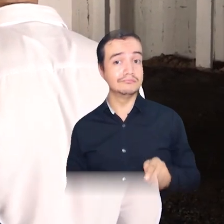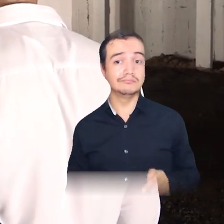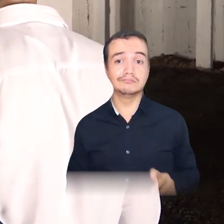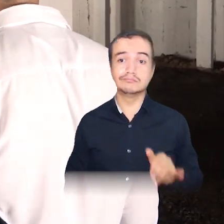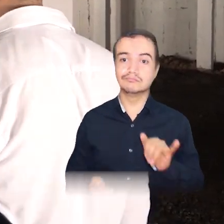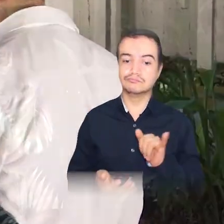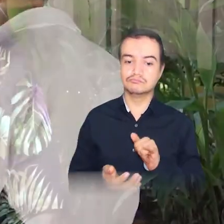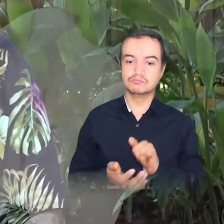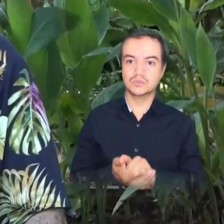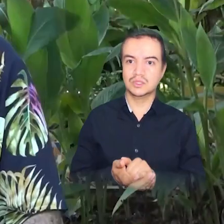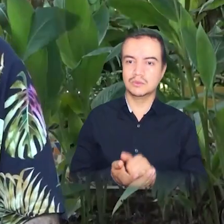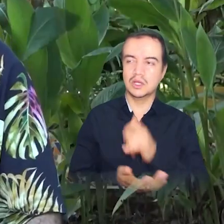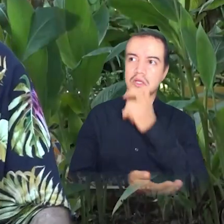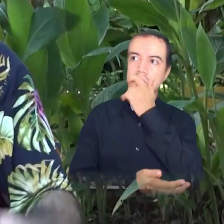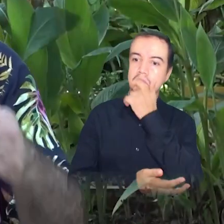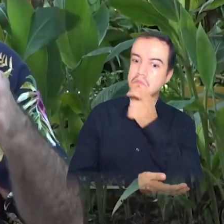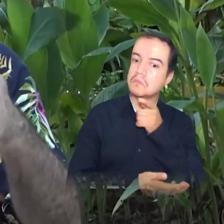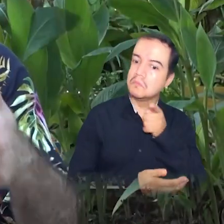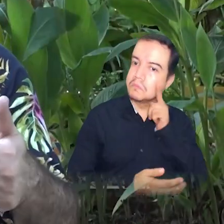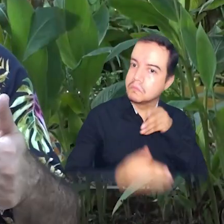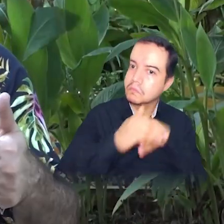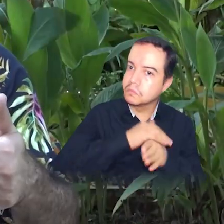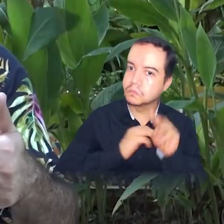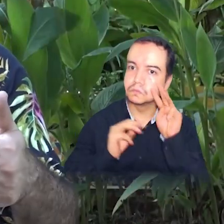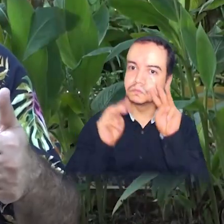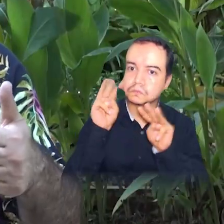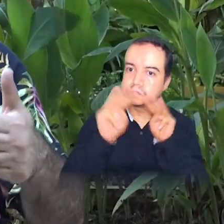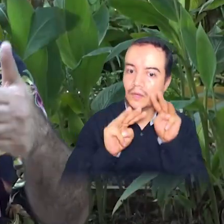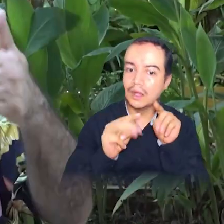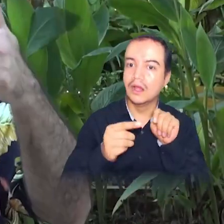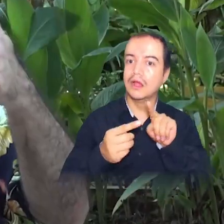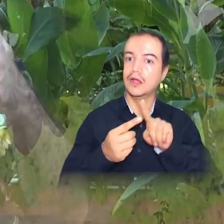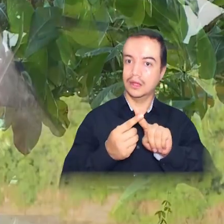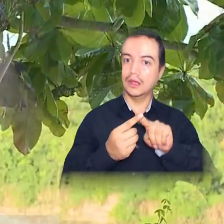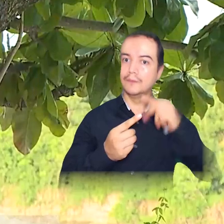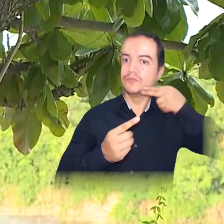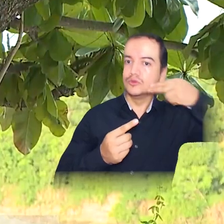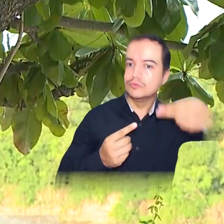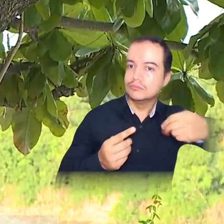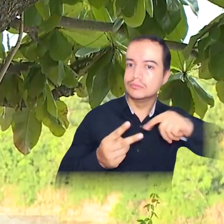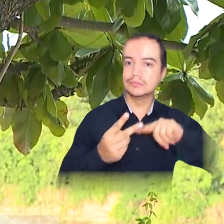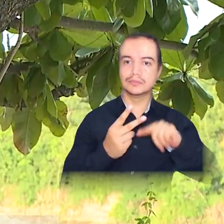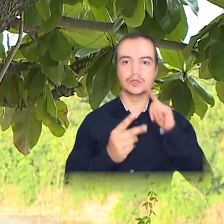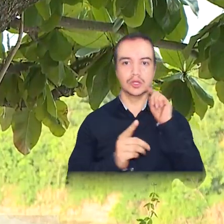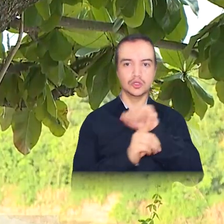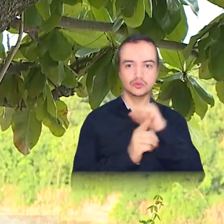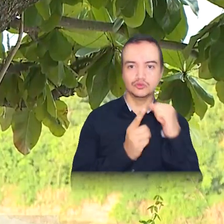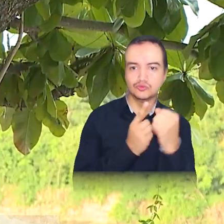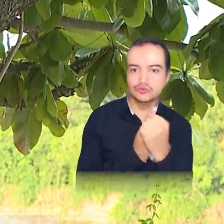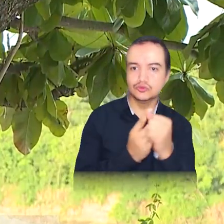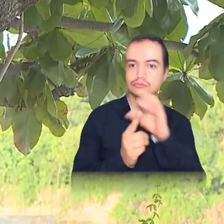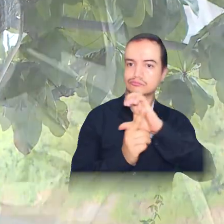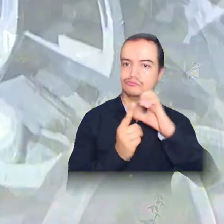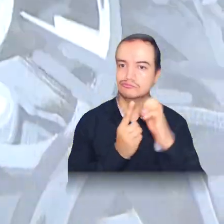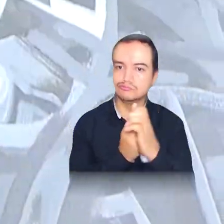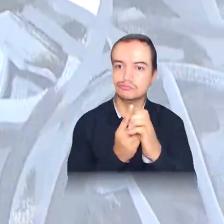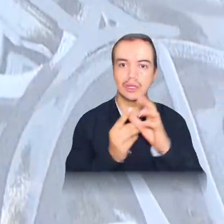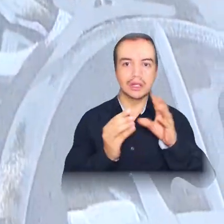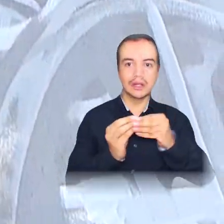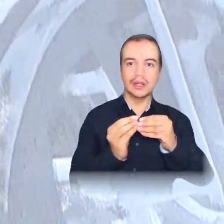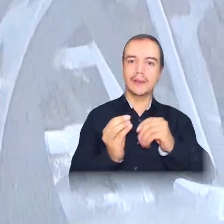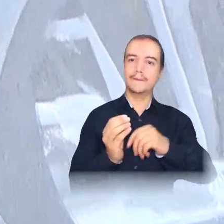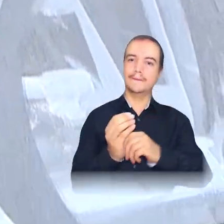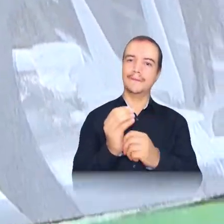Y en ese caso, pues, estaríamos contemplando lo histórico, lo sociológico-cultural, lo de arte contemporáneo,